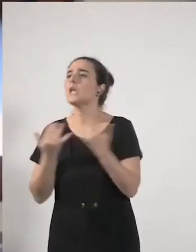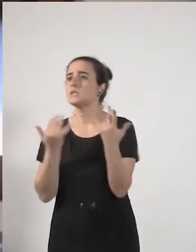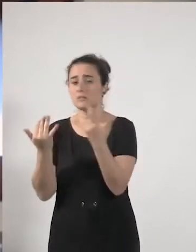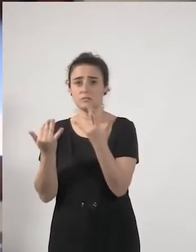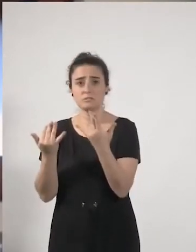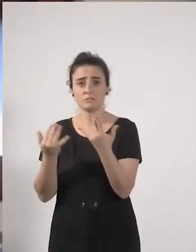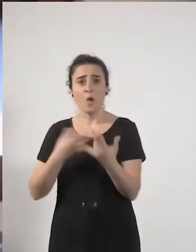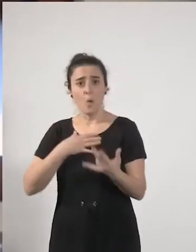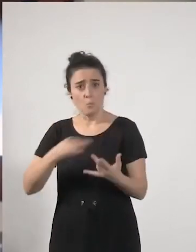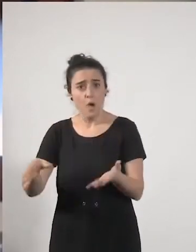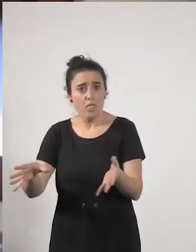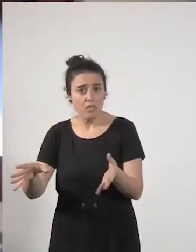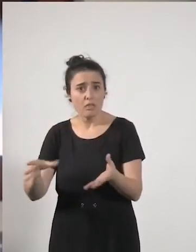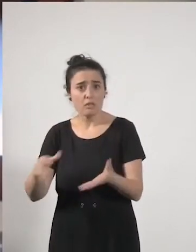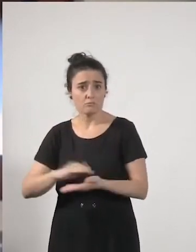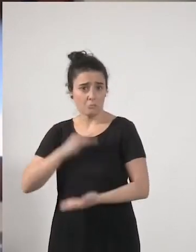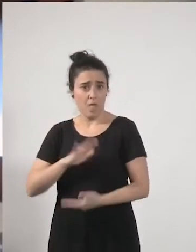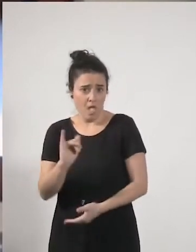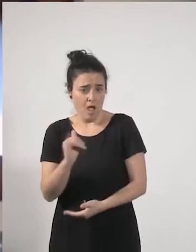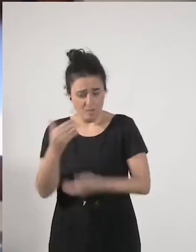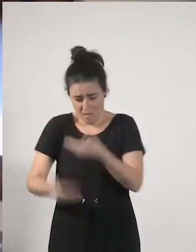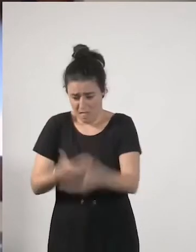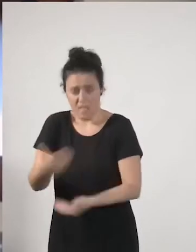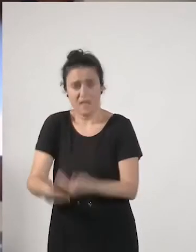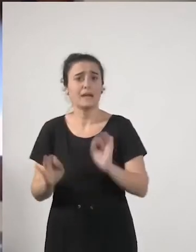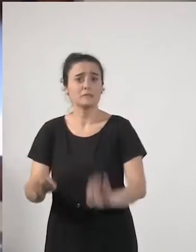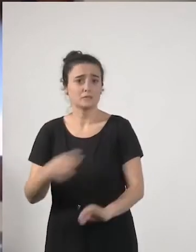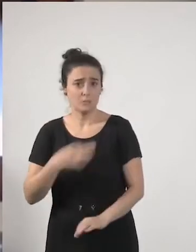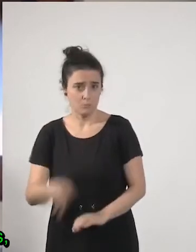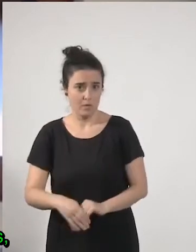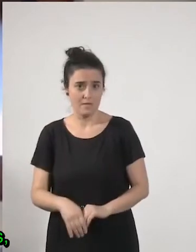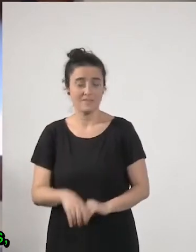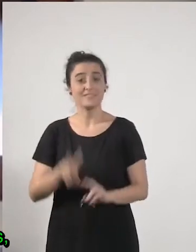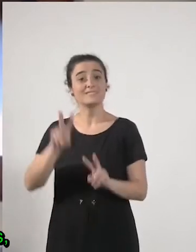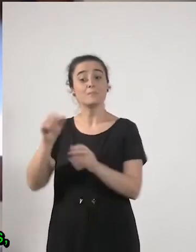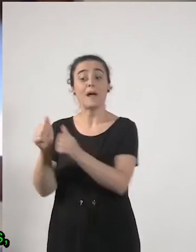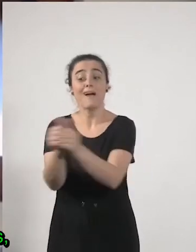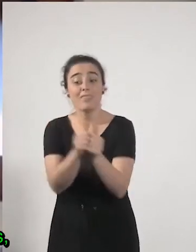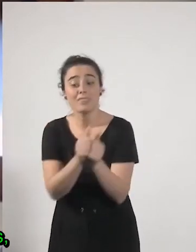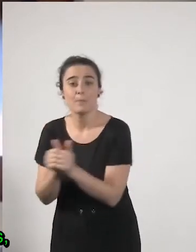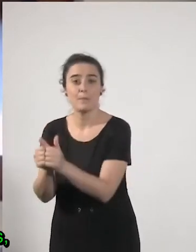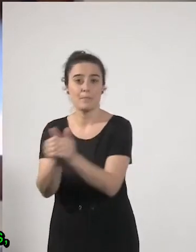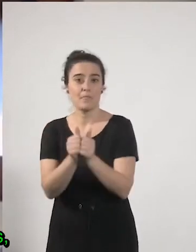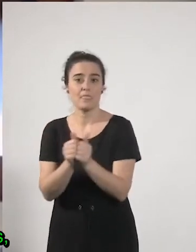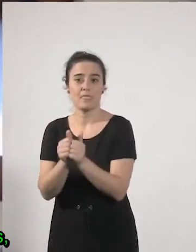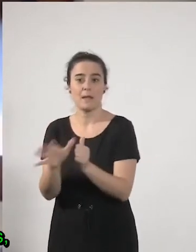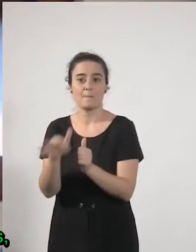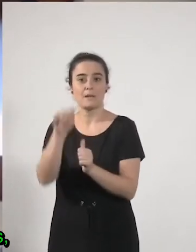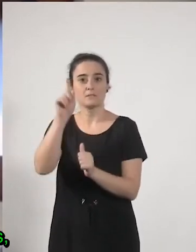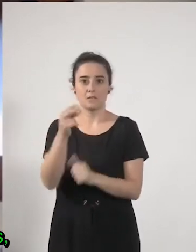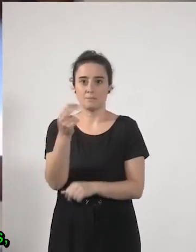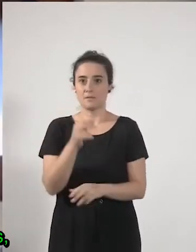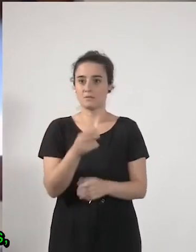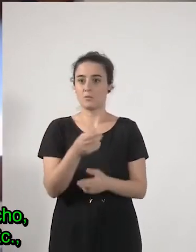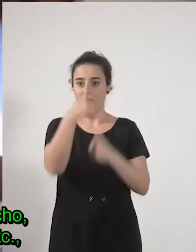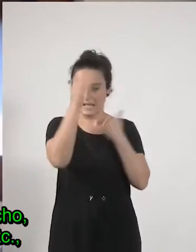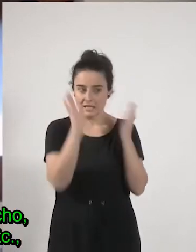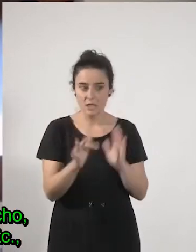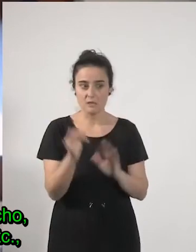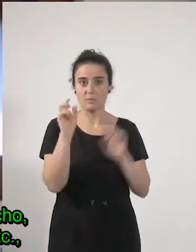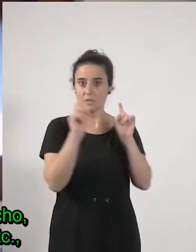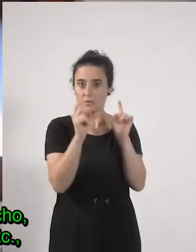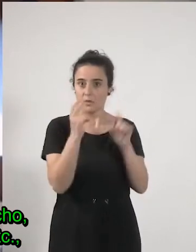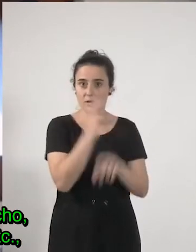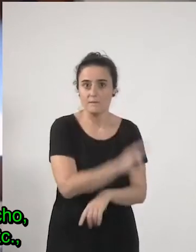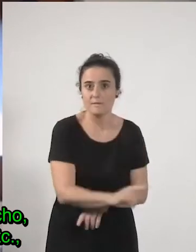perfectamente abordable eso en cuanto a atención a la dependencia y en cuanto a atención a educación infantil de 0 a 3 años lo mismo